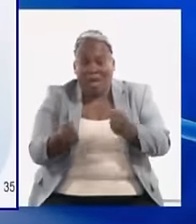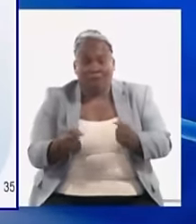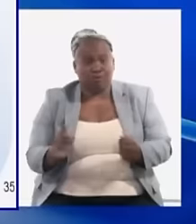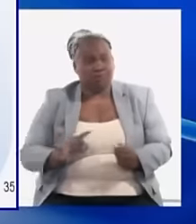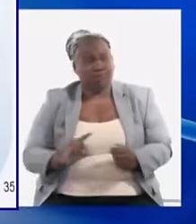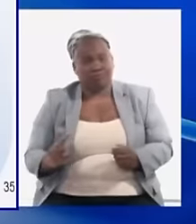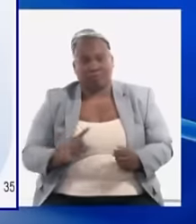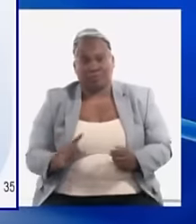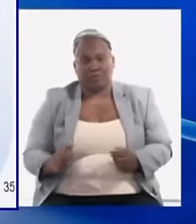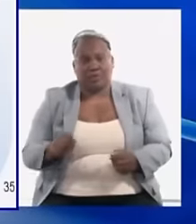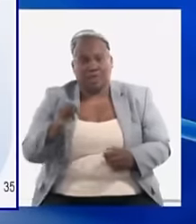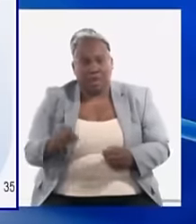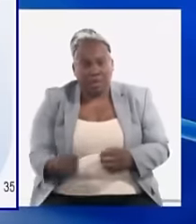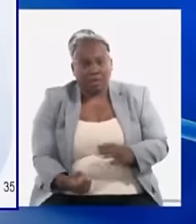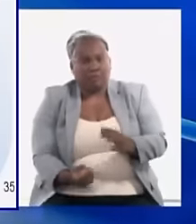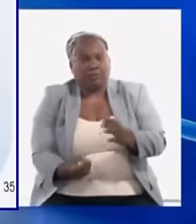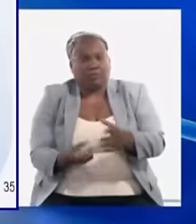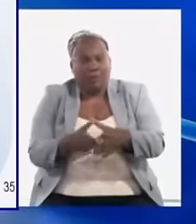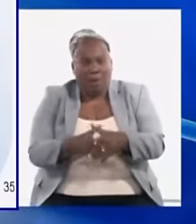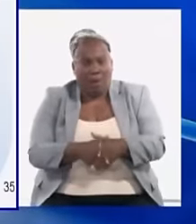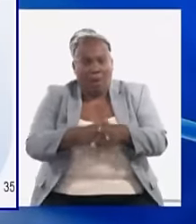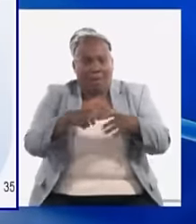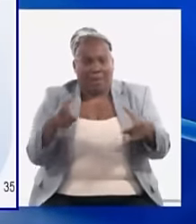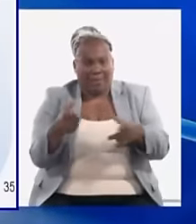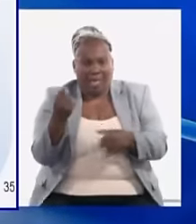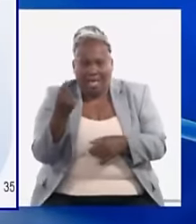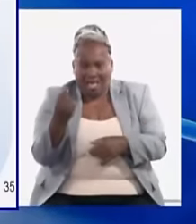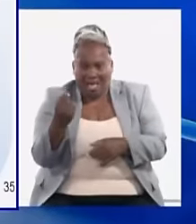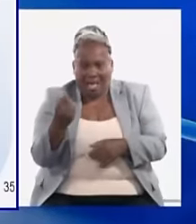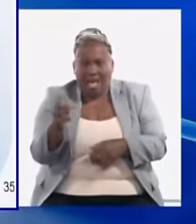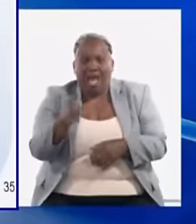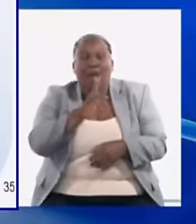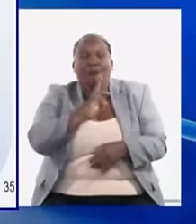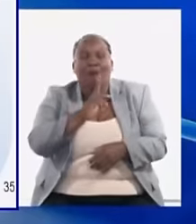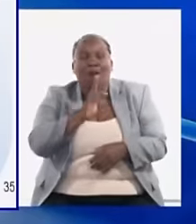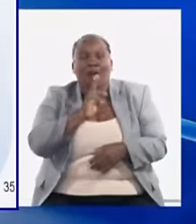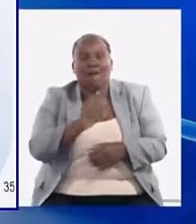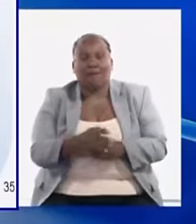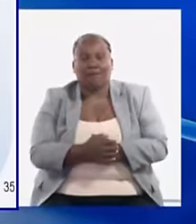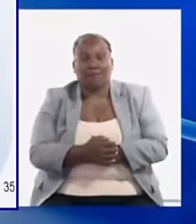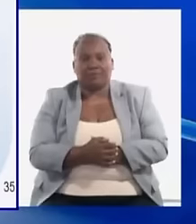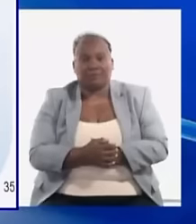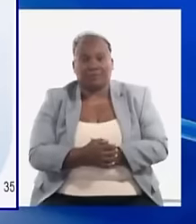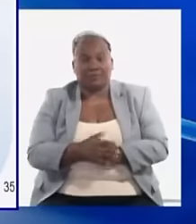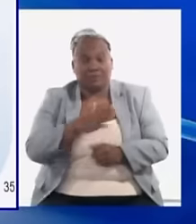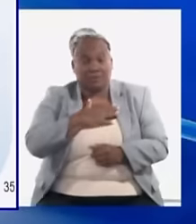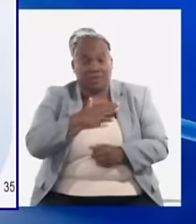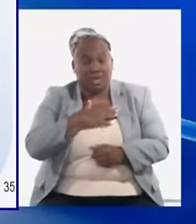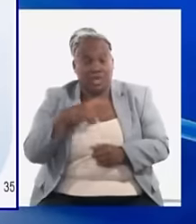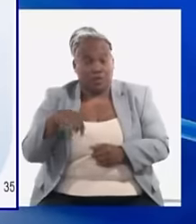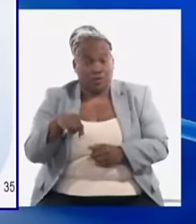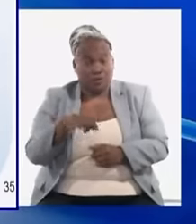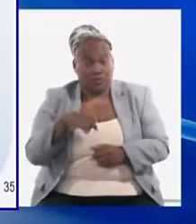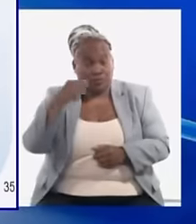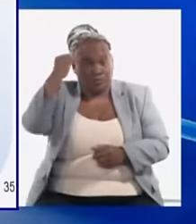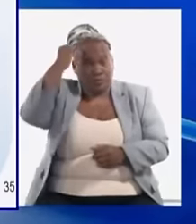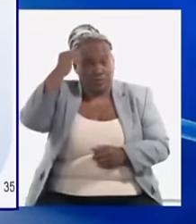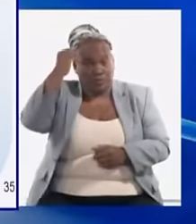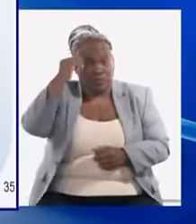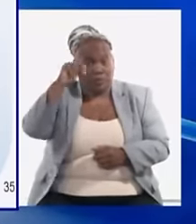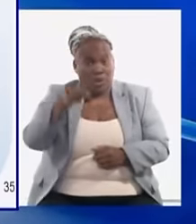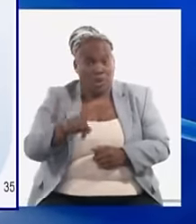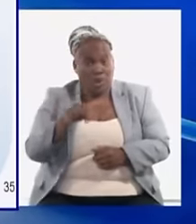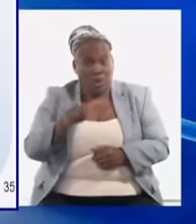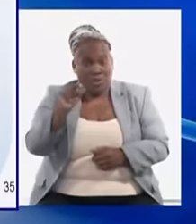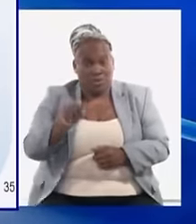a implementar un incremento a esos consumidores de hecho nosotros hemos hecho análisis hoy el que tenga un